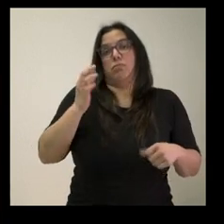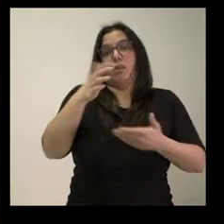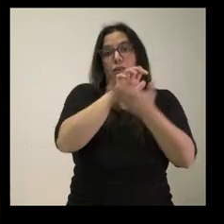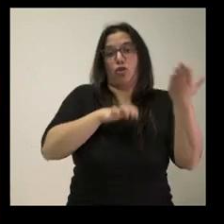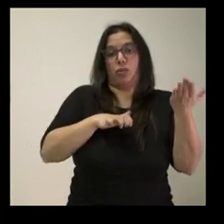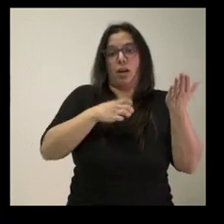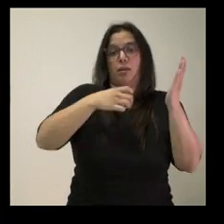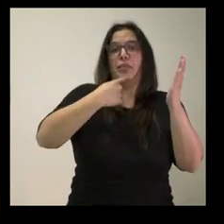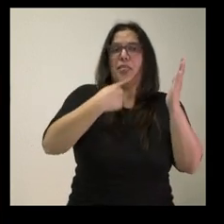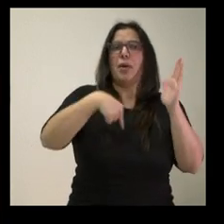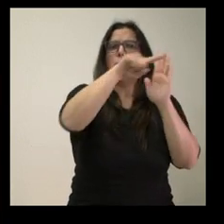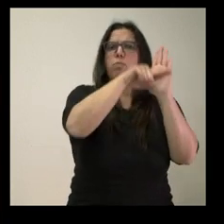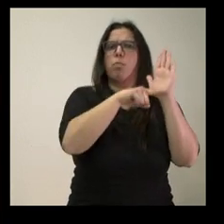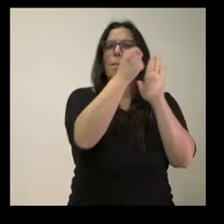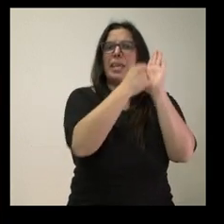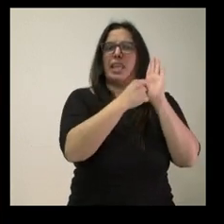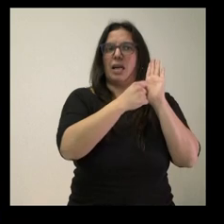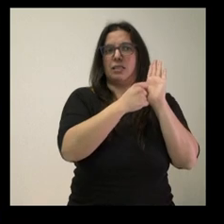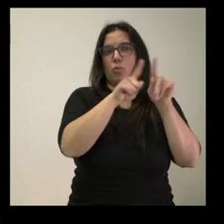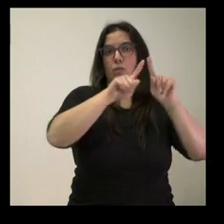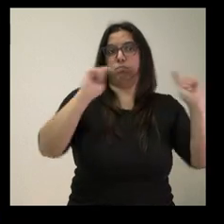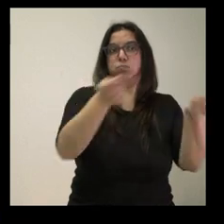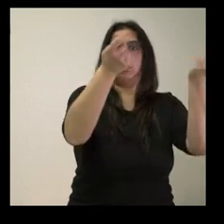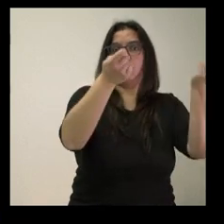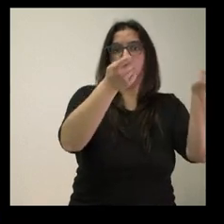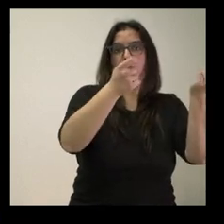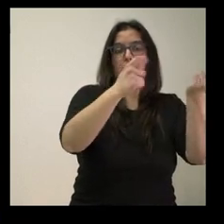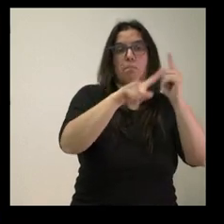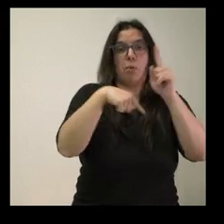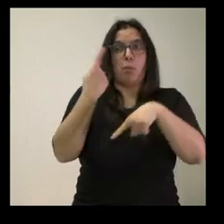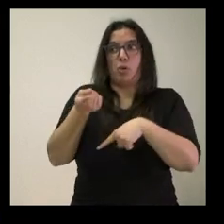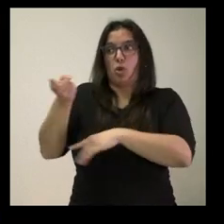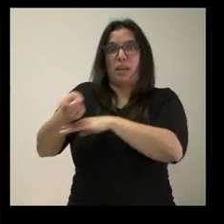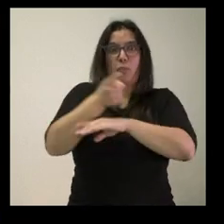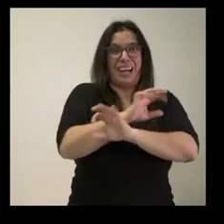unas medidas que no son obligatorias para nadie?